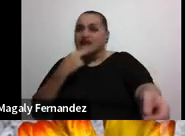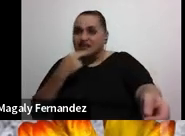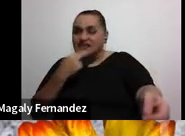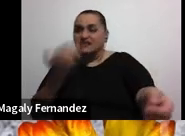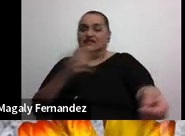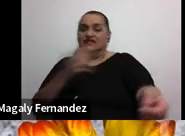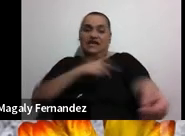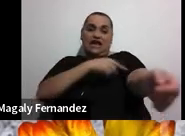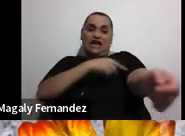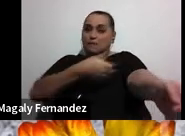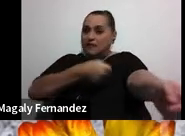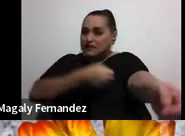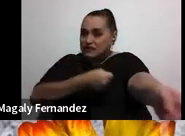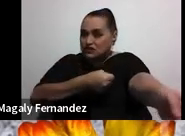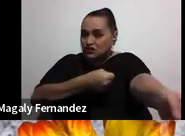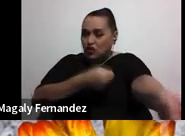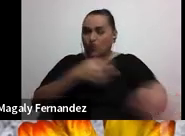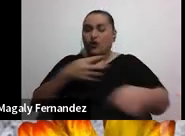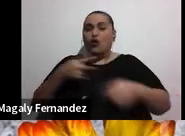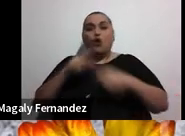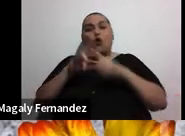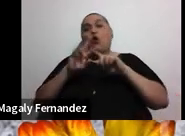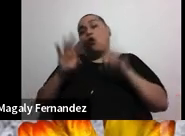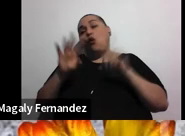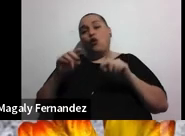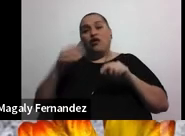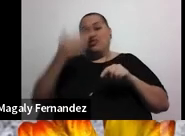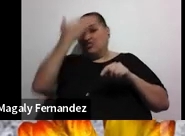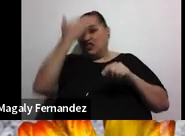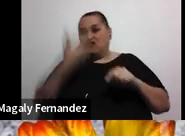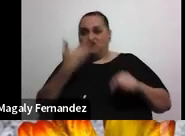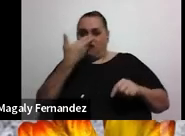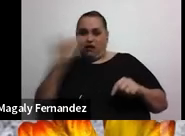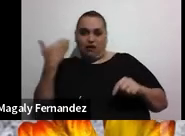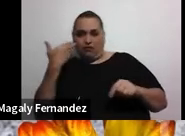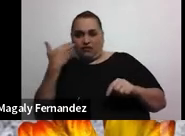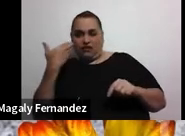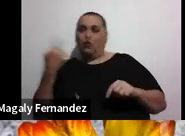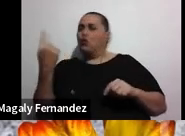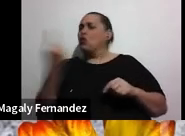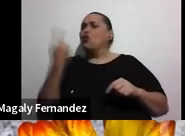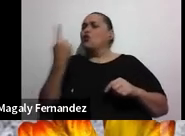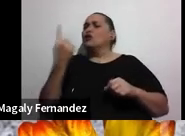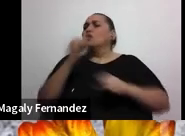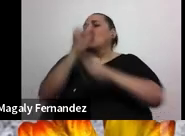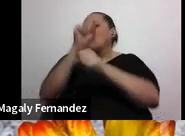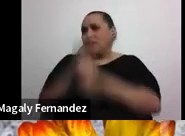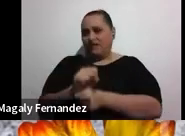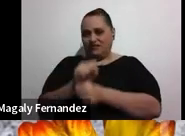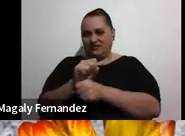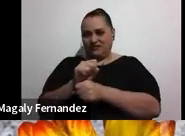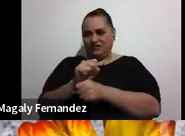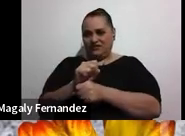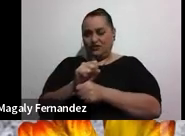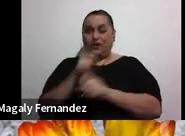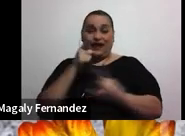algún accidente cerebrovascular un único hábito y justamente esa es la invitación para ustedes el día